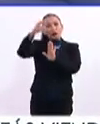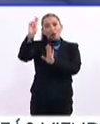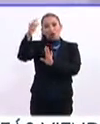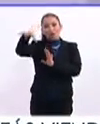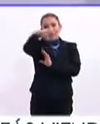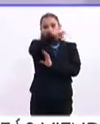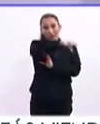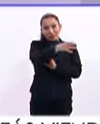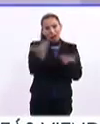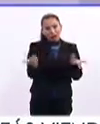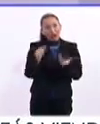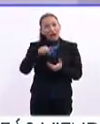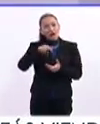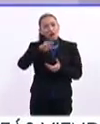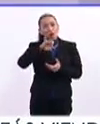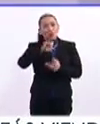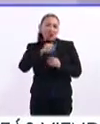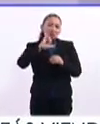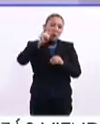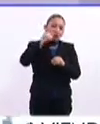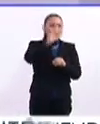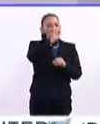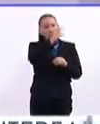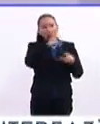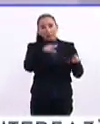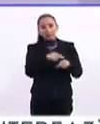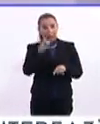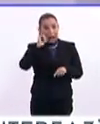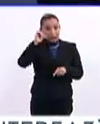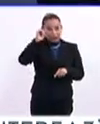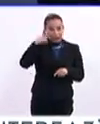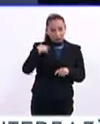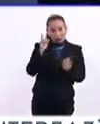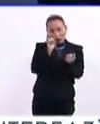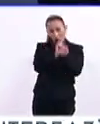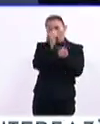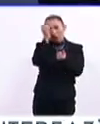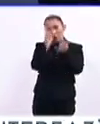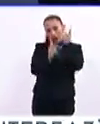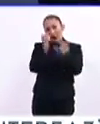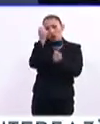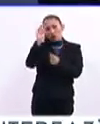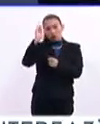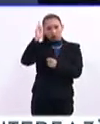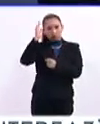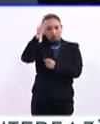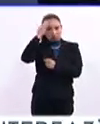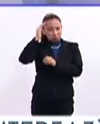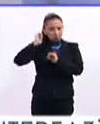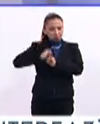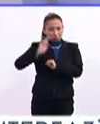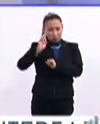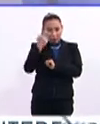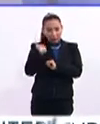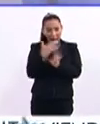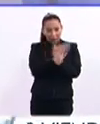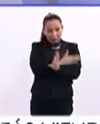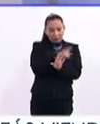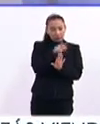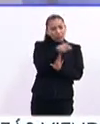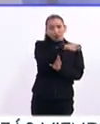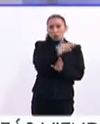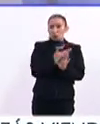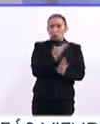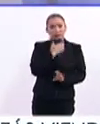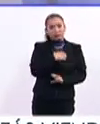las universidades mismos de la NUGES y pues a otras universidades. Ayer tuve la oportunidad de radicar con algunos rectores, previo a que presentaran este convenio, ellos